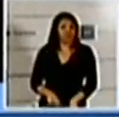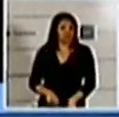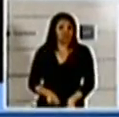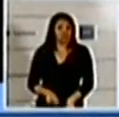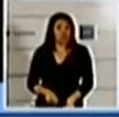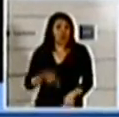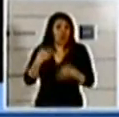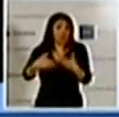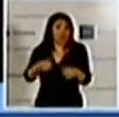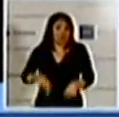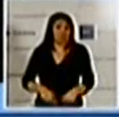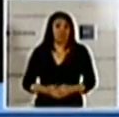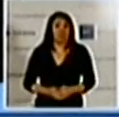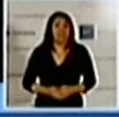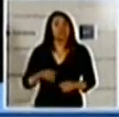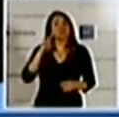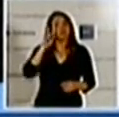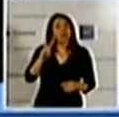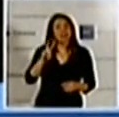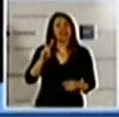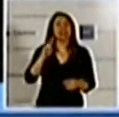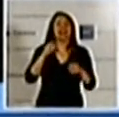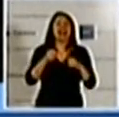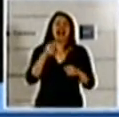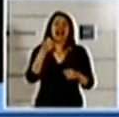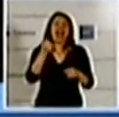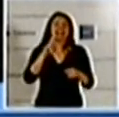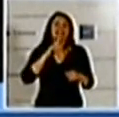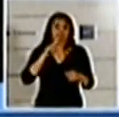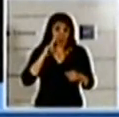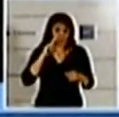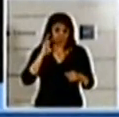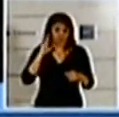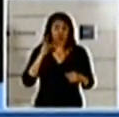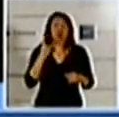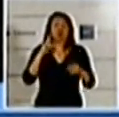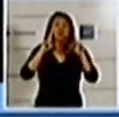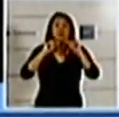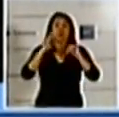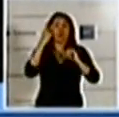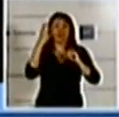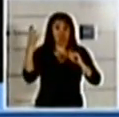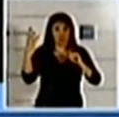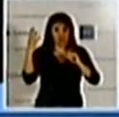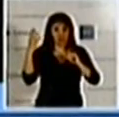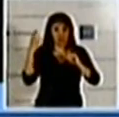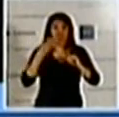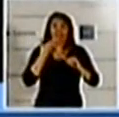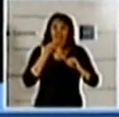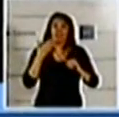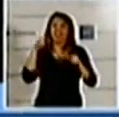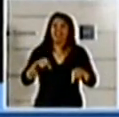artículo 34 de la Carta Orgánica Municipal que recepta diferentes legislaciones, no solamente del país,